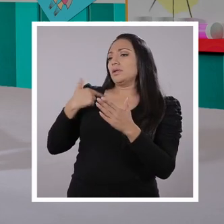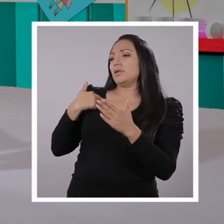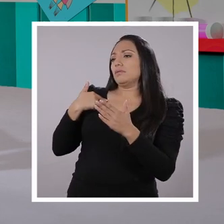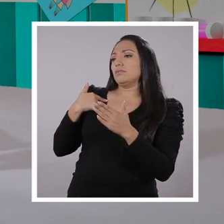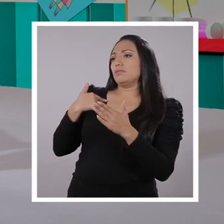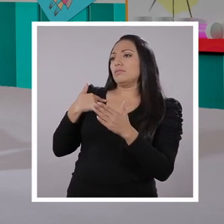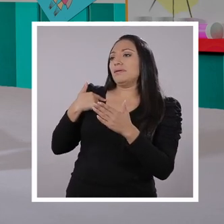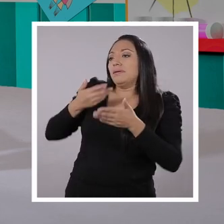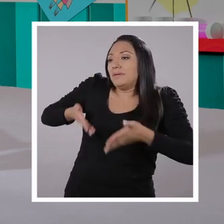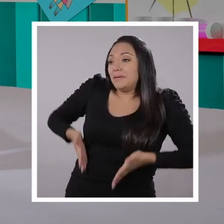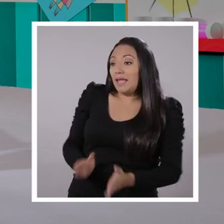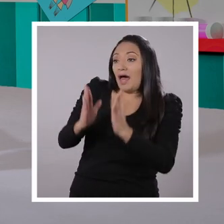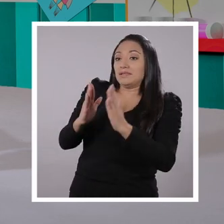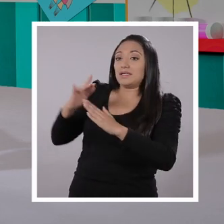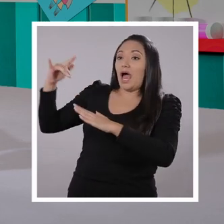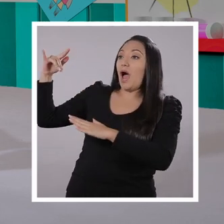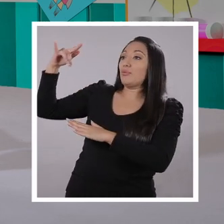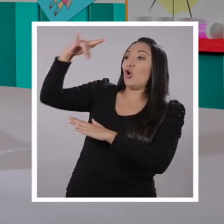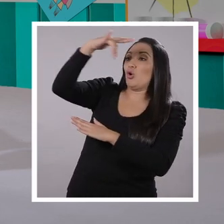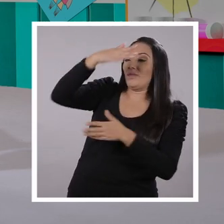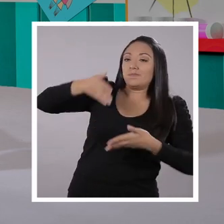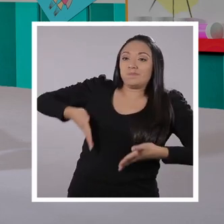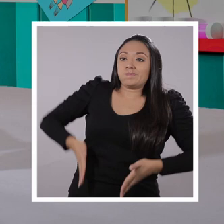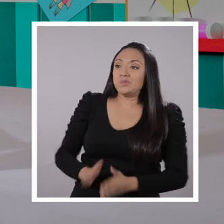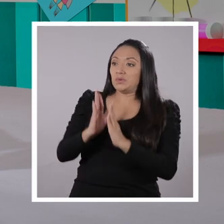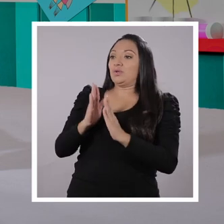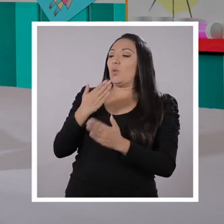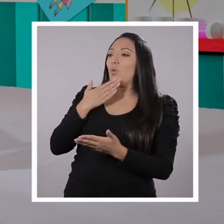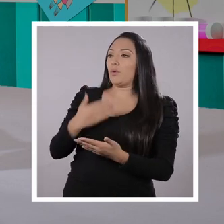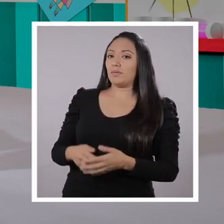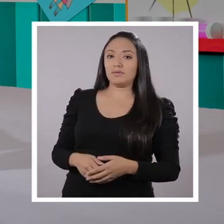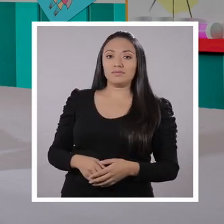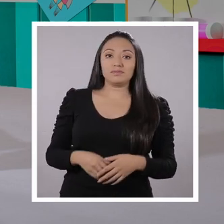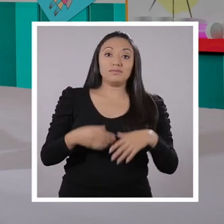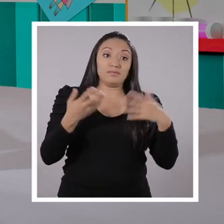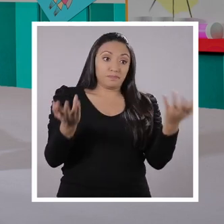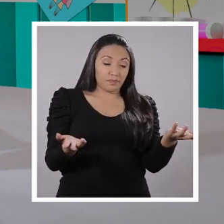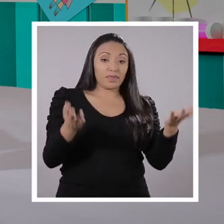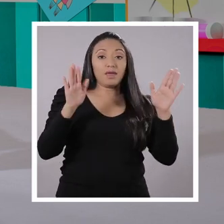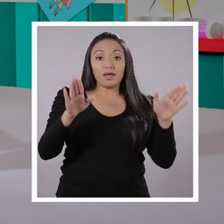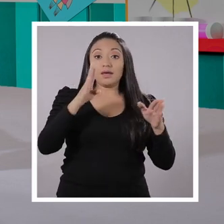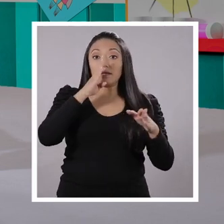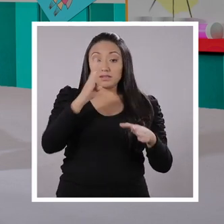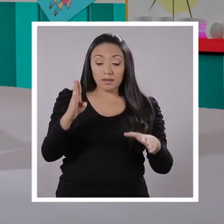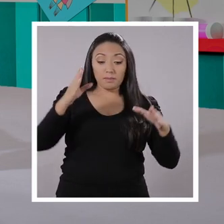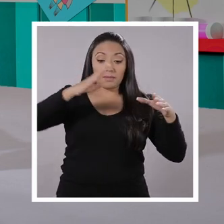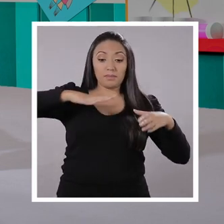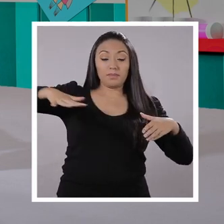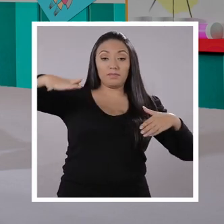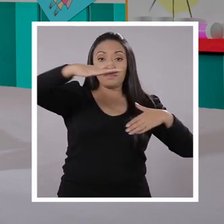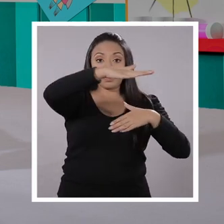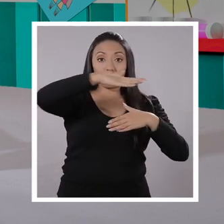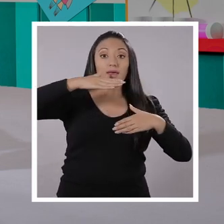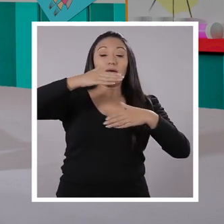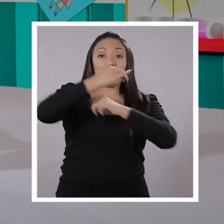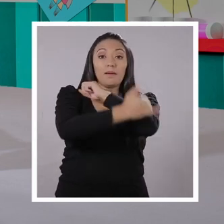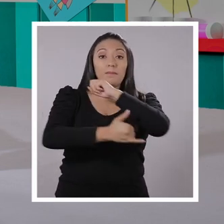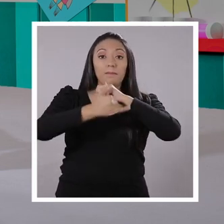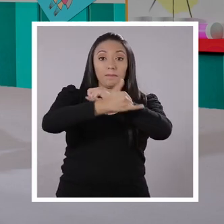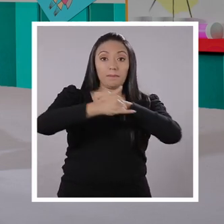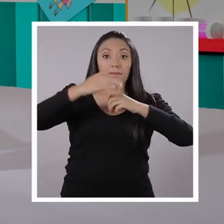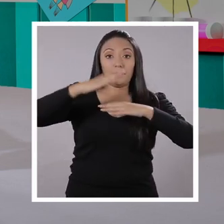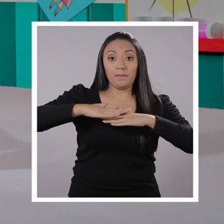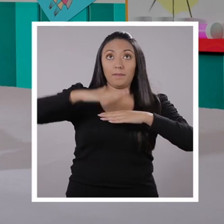el aire? ¿En el aire? Sí. Depende, ¿en el aire de qué suelo? Porque, por lo general, los países tienen dominio en toda una